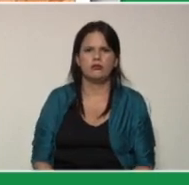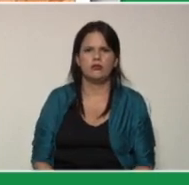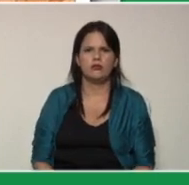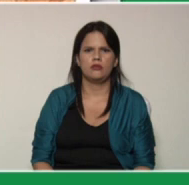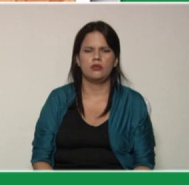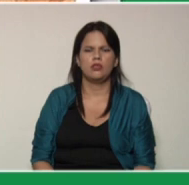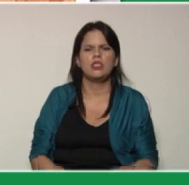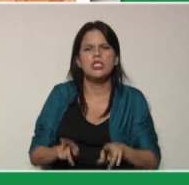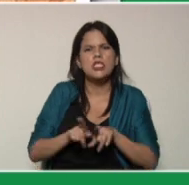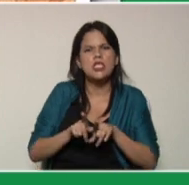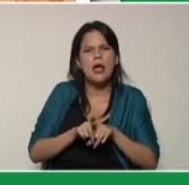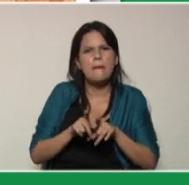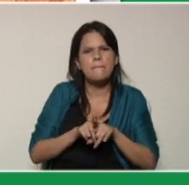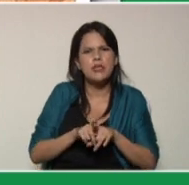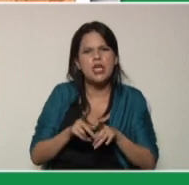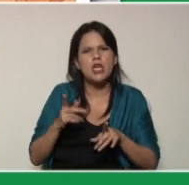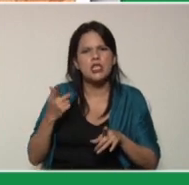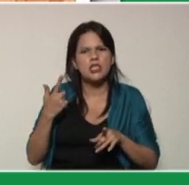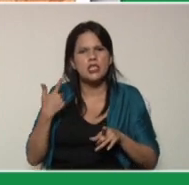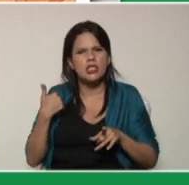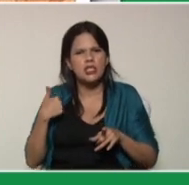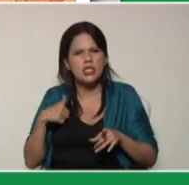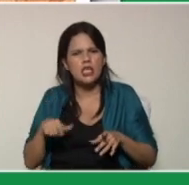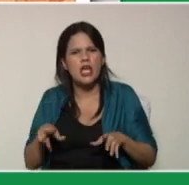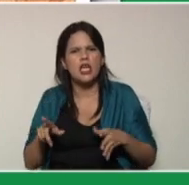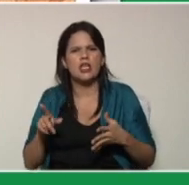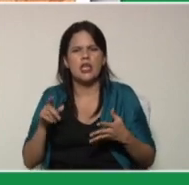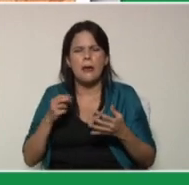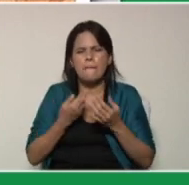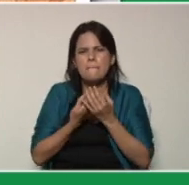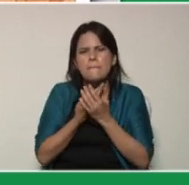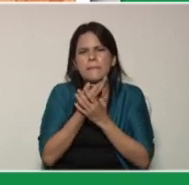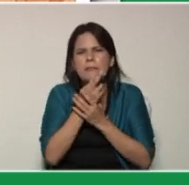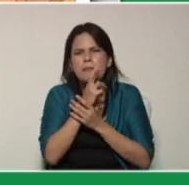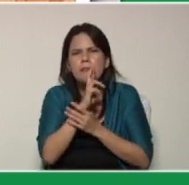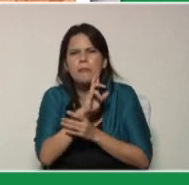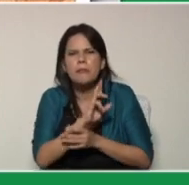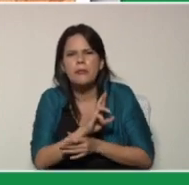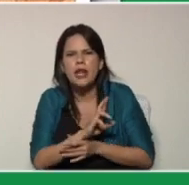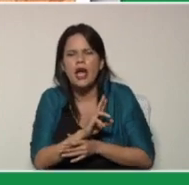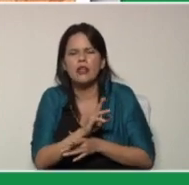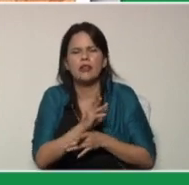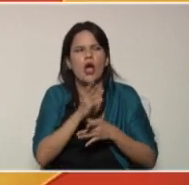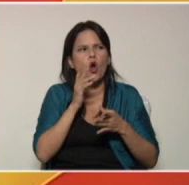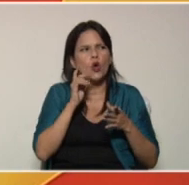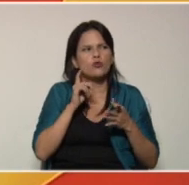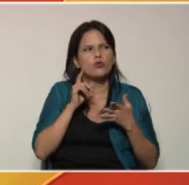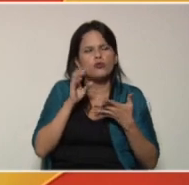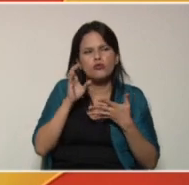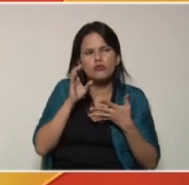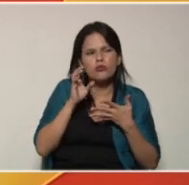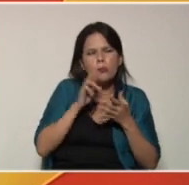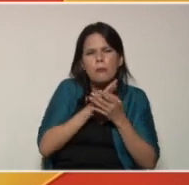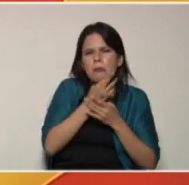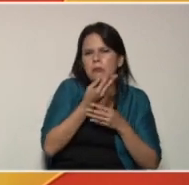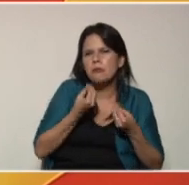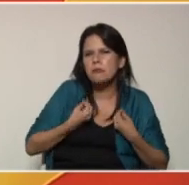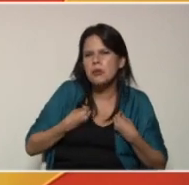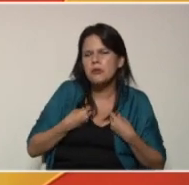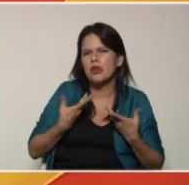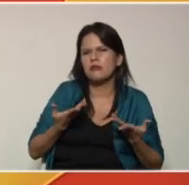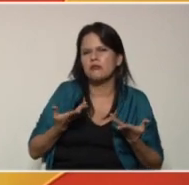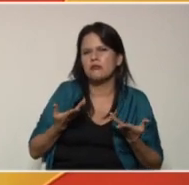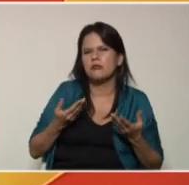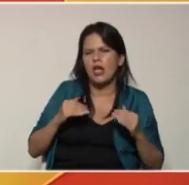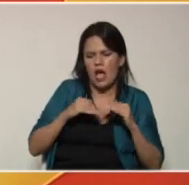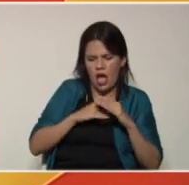aparte de ello también tiene materia orgánica que son esas plantas o organismos vivos que habitan en él y que también intervienen en